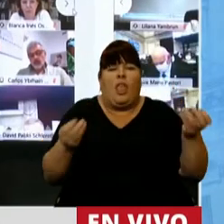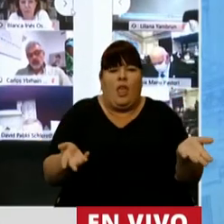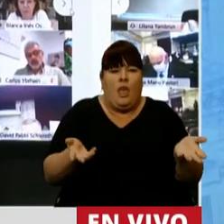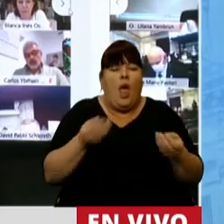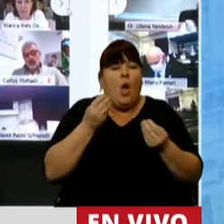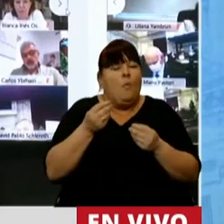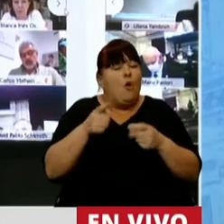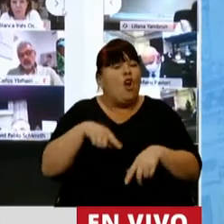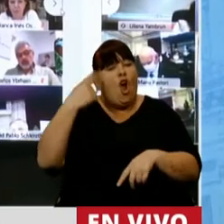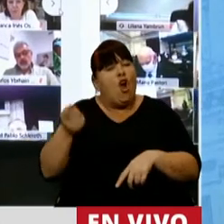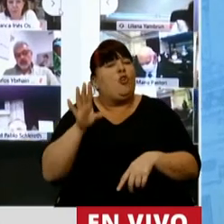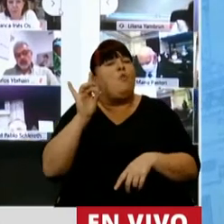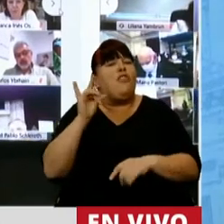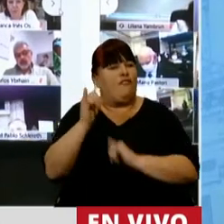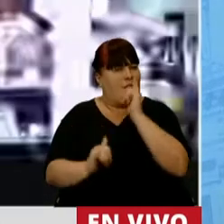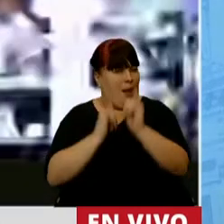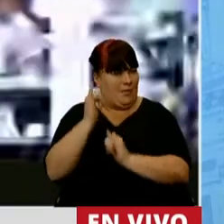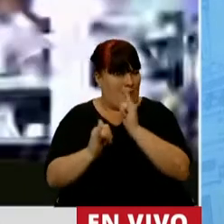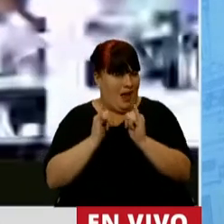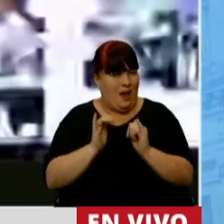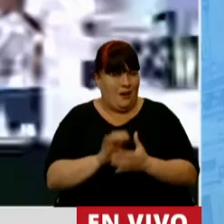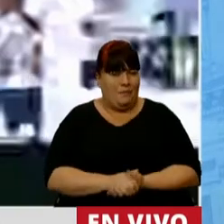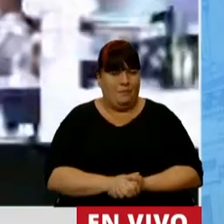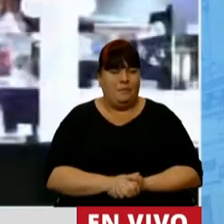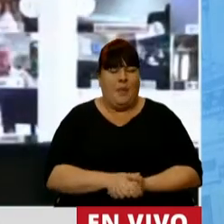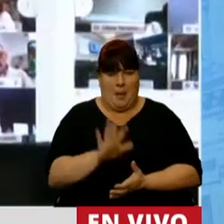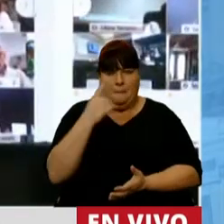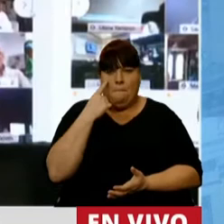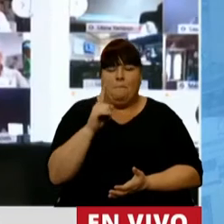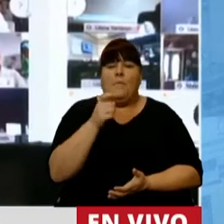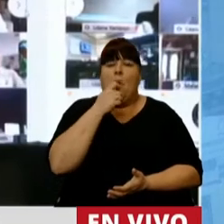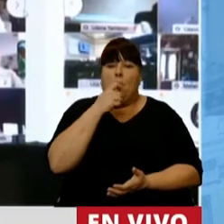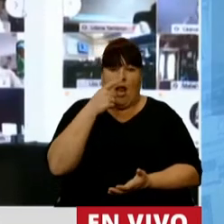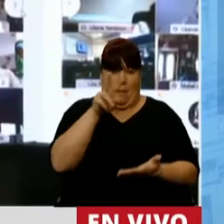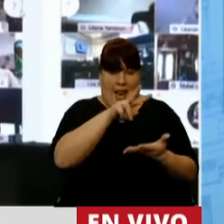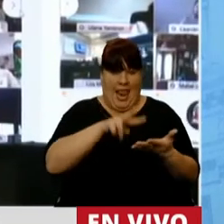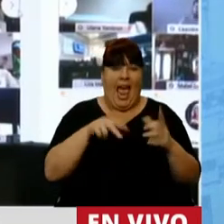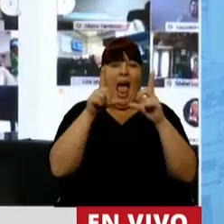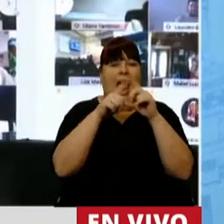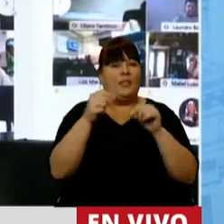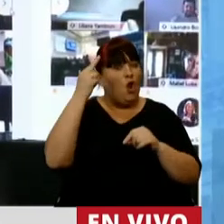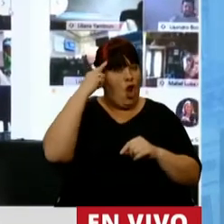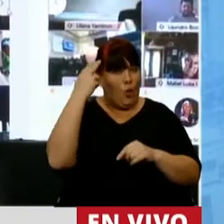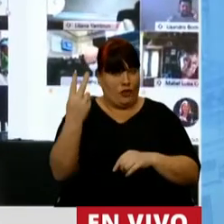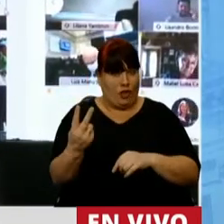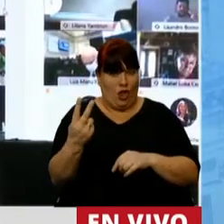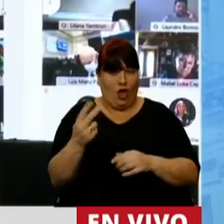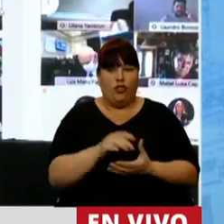Porque hay un tema que es muy difícil de explicar. Fíjense, si nosotros leemos el artículo 92